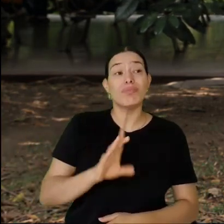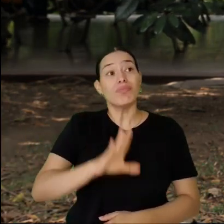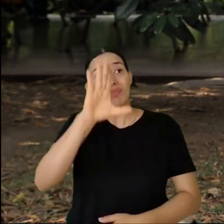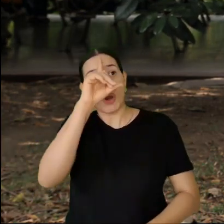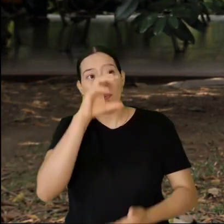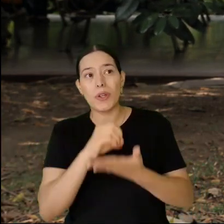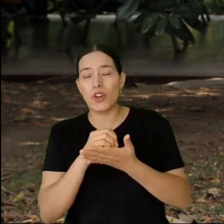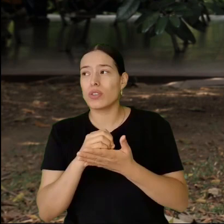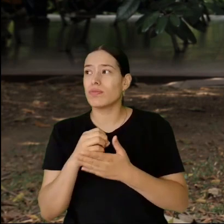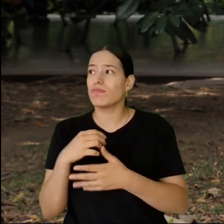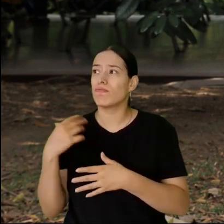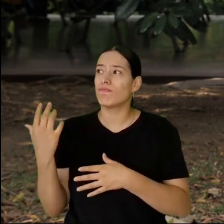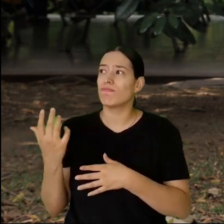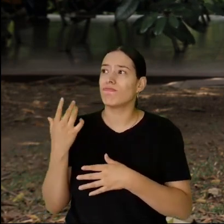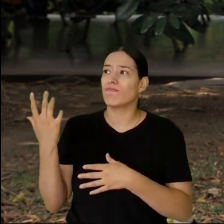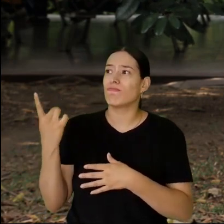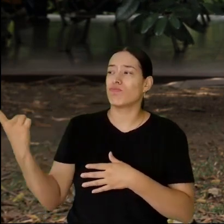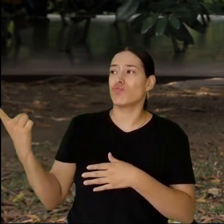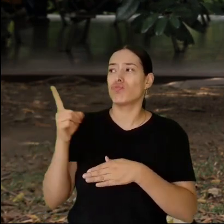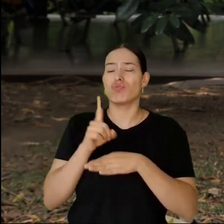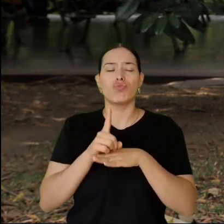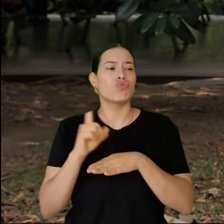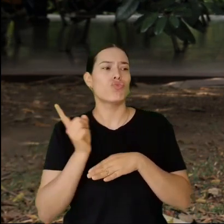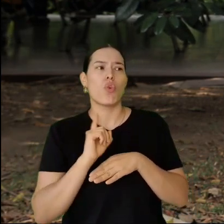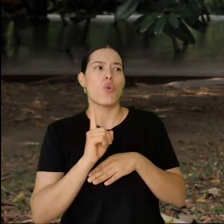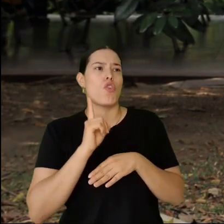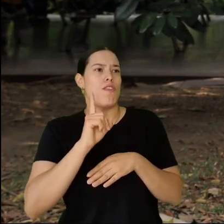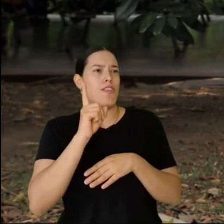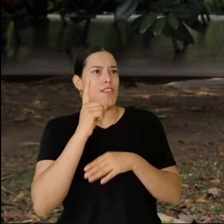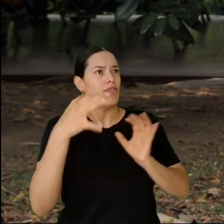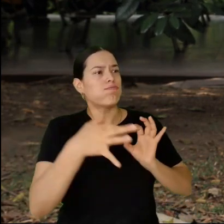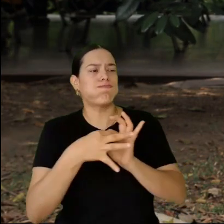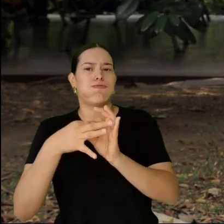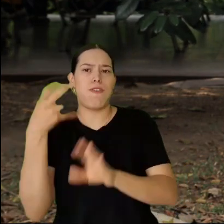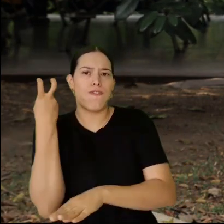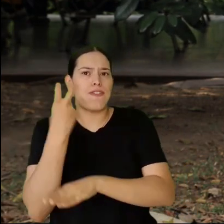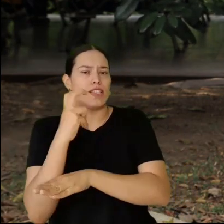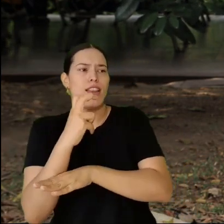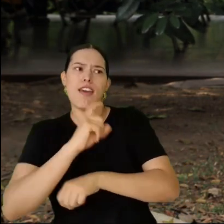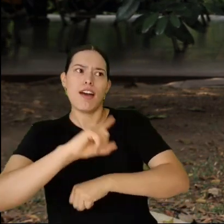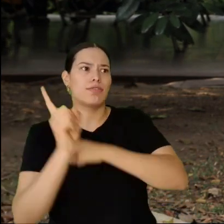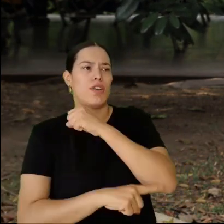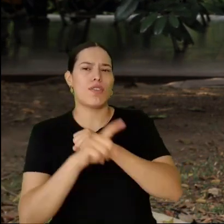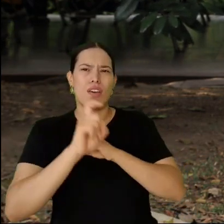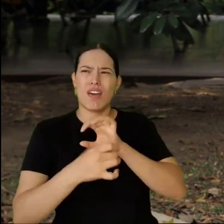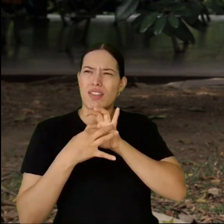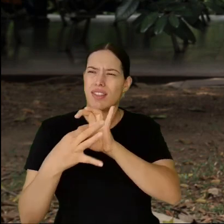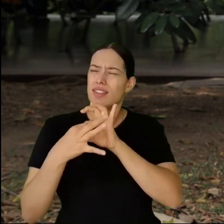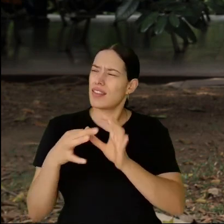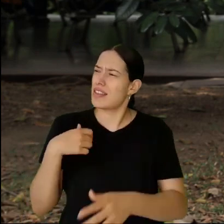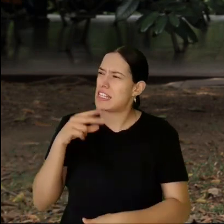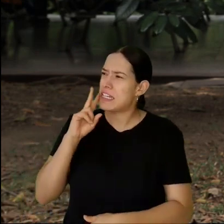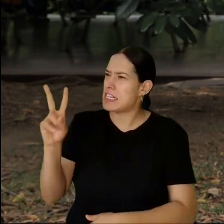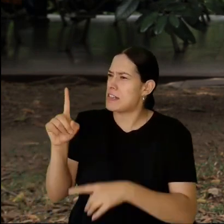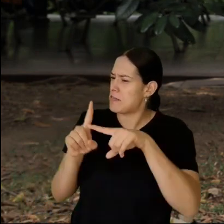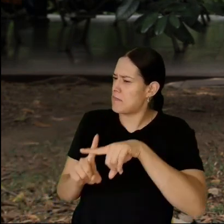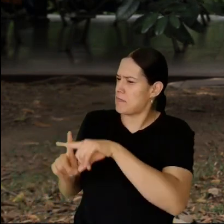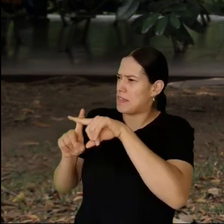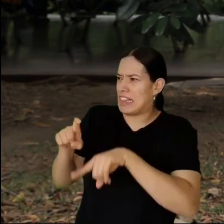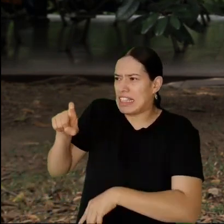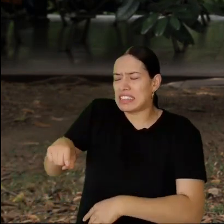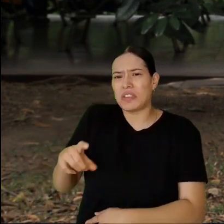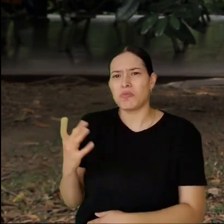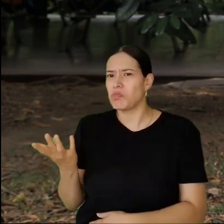veces cuando intervienen se convierten en un refuerzo a la pretensión punitiva de la Fiscalía, entonces es una figura absolutamente